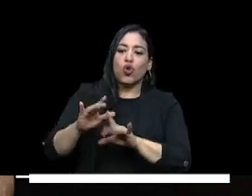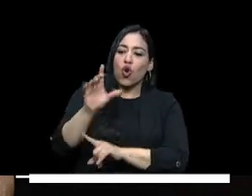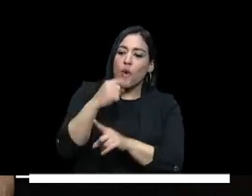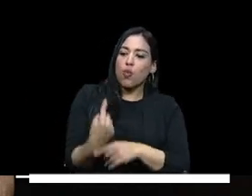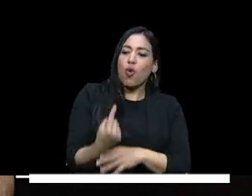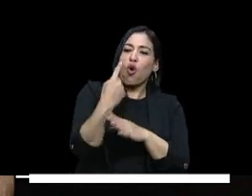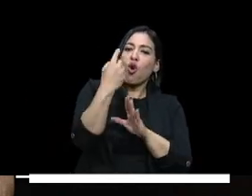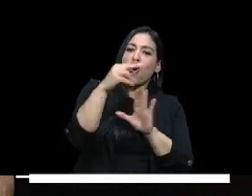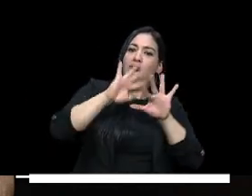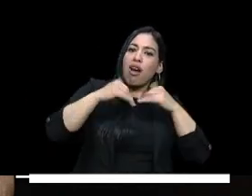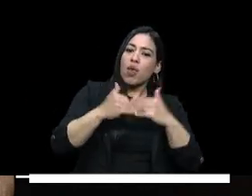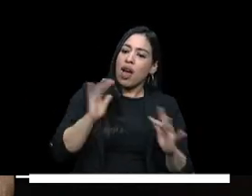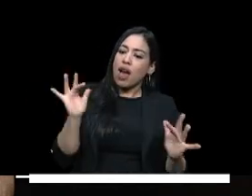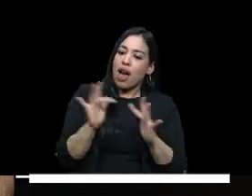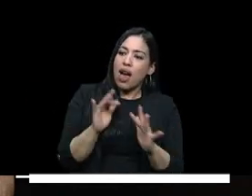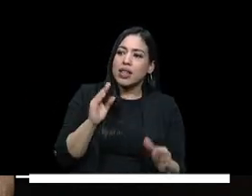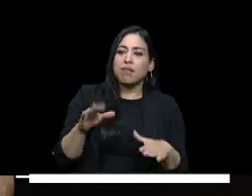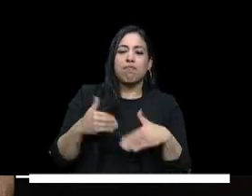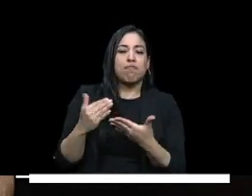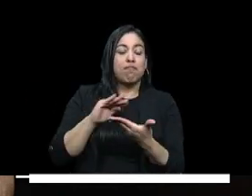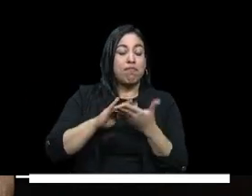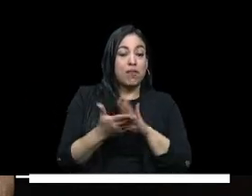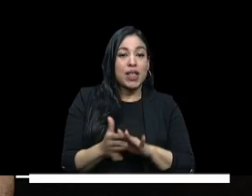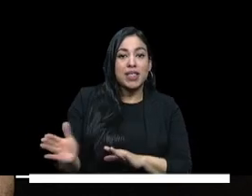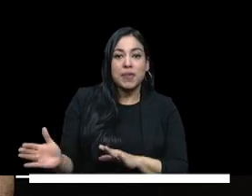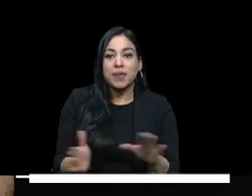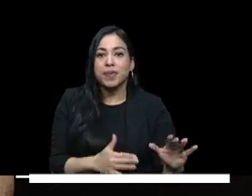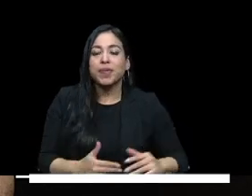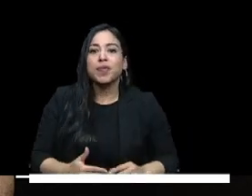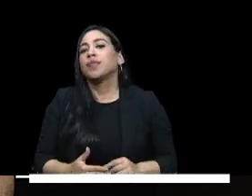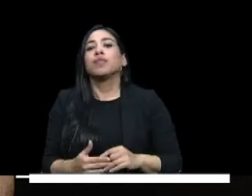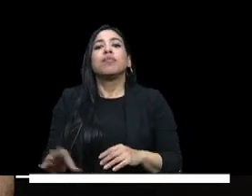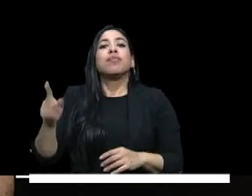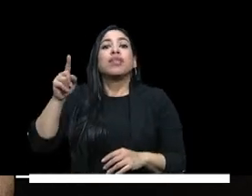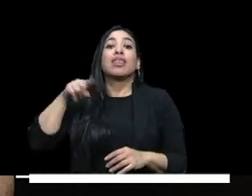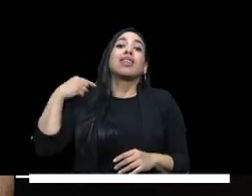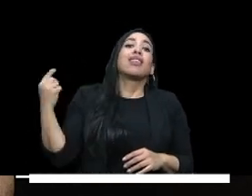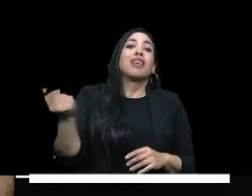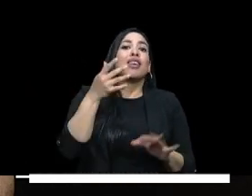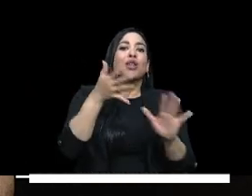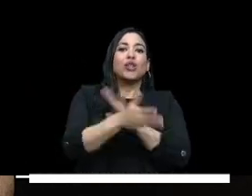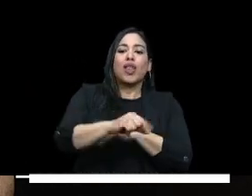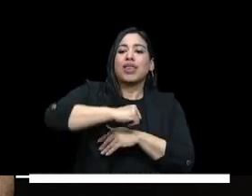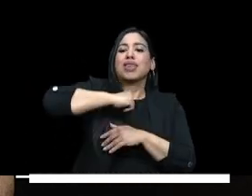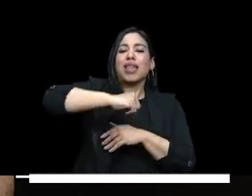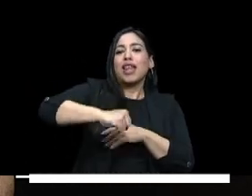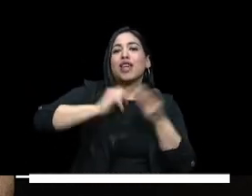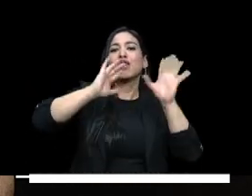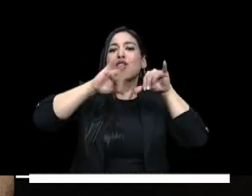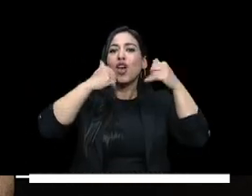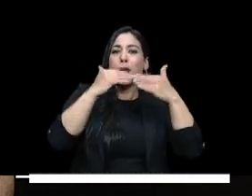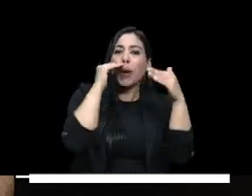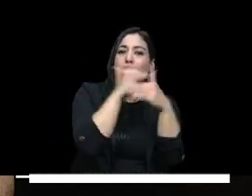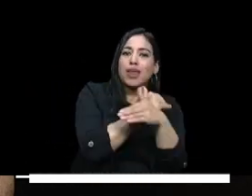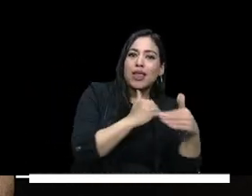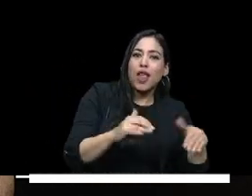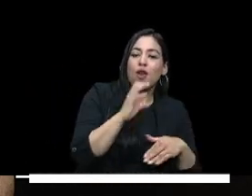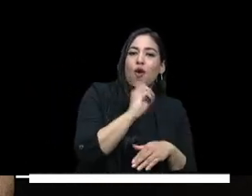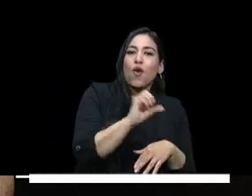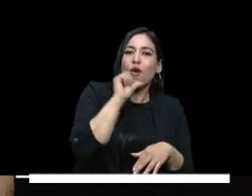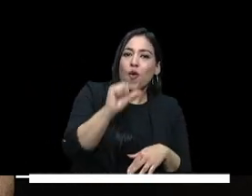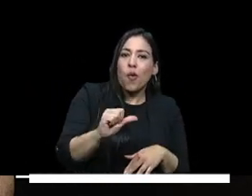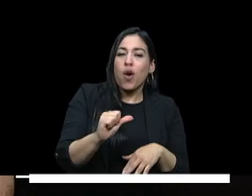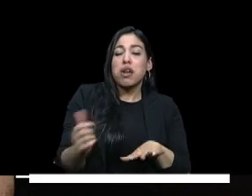políticas educativas consideramos que darle el rango de derecho a la educación de niños y niñas